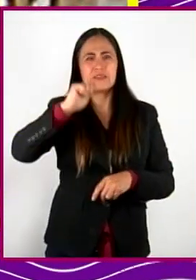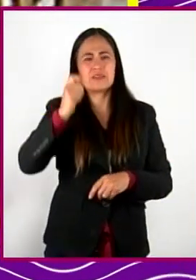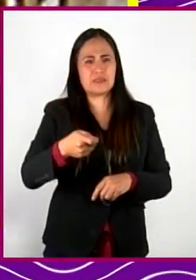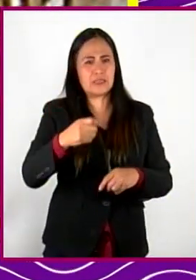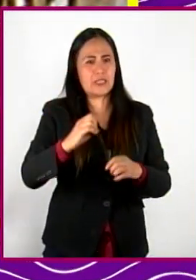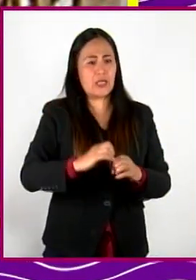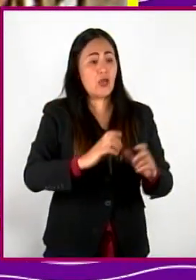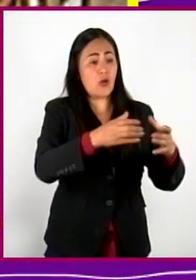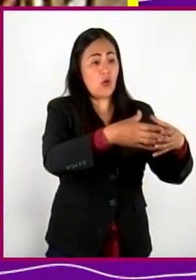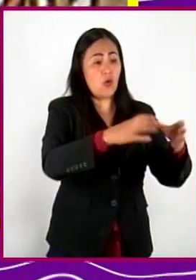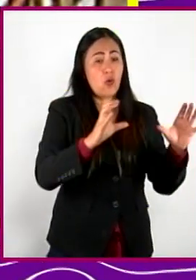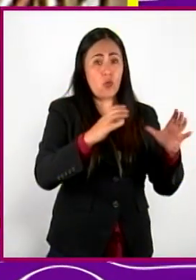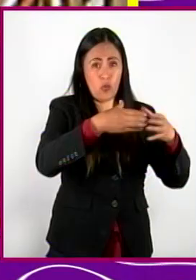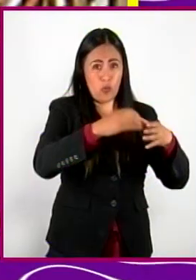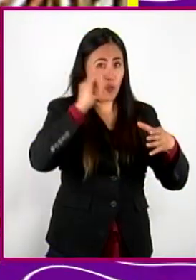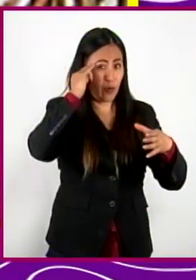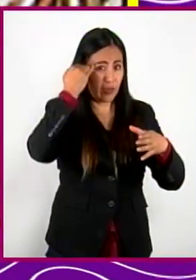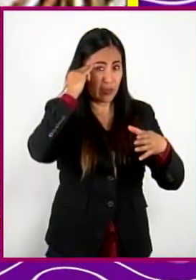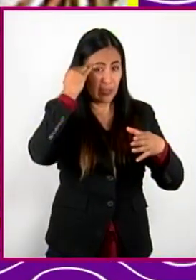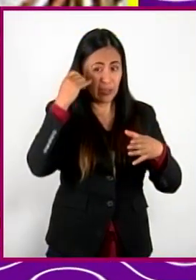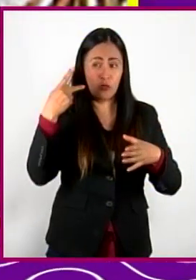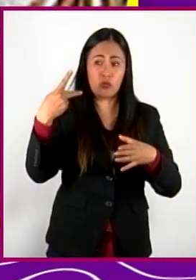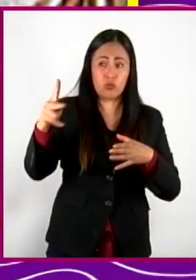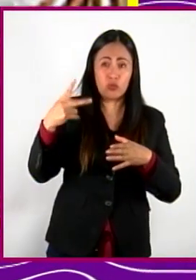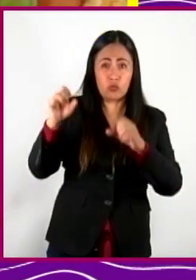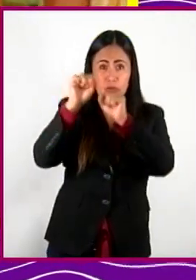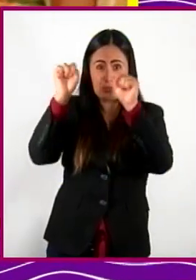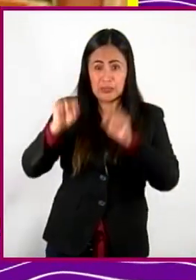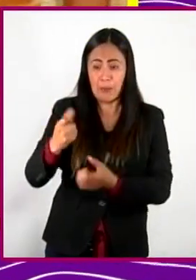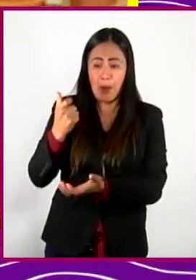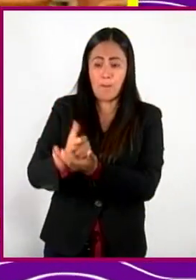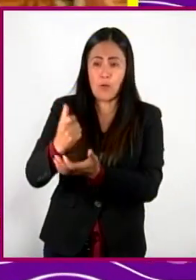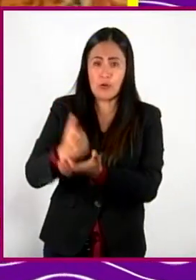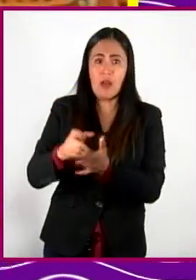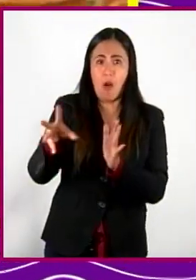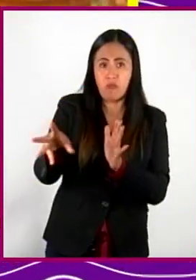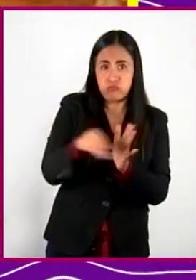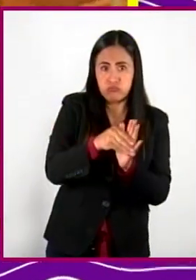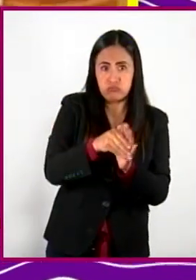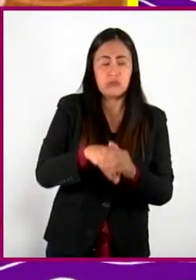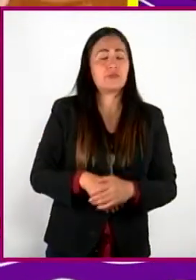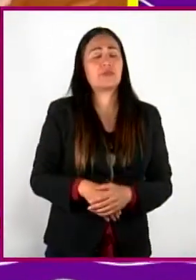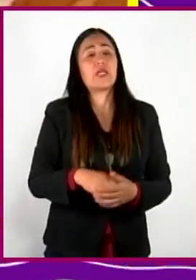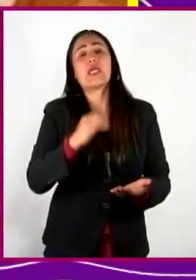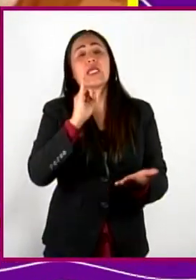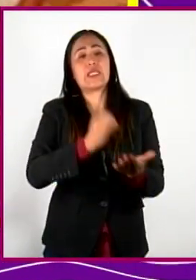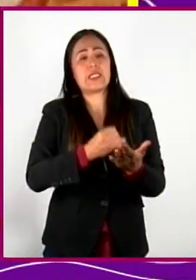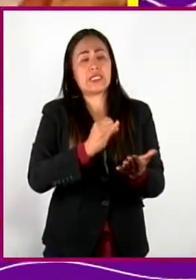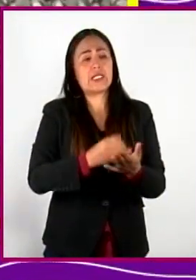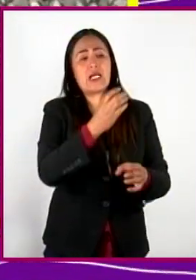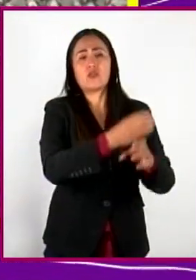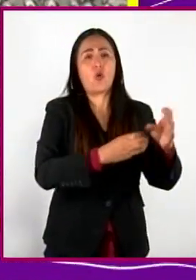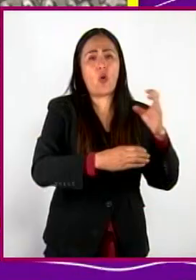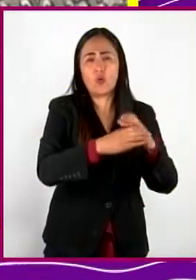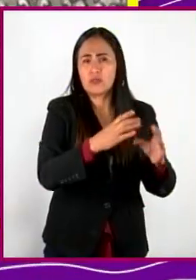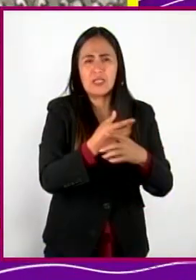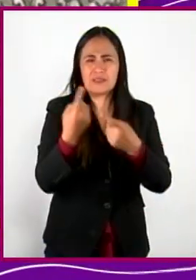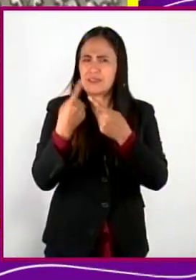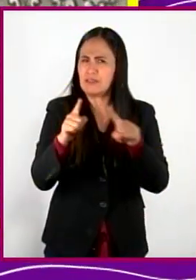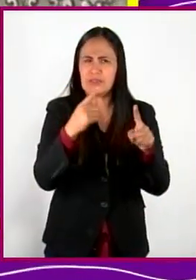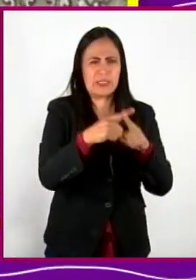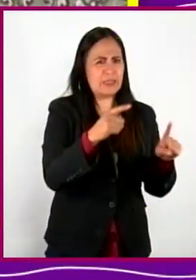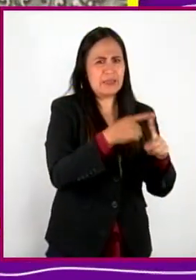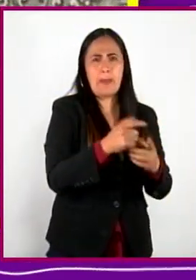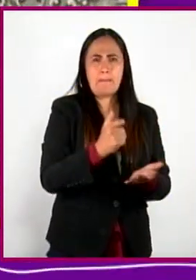indígenas al sistema monetario de los españoles. Los indígenas pagaban tributos en especie, pero también